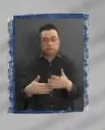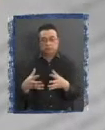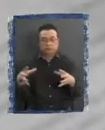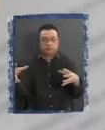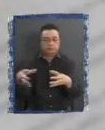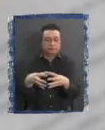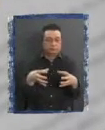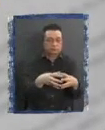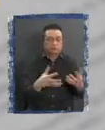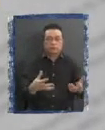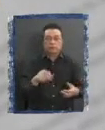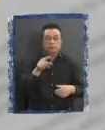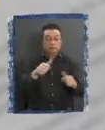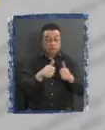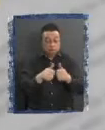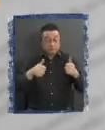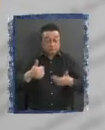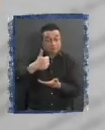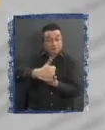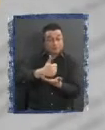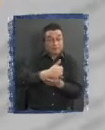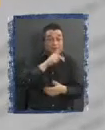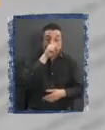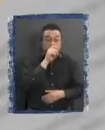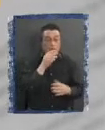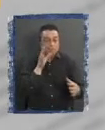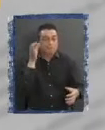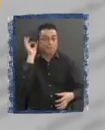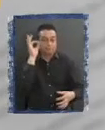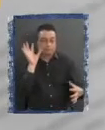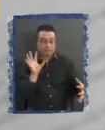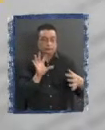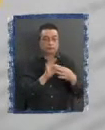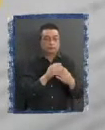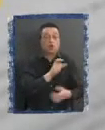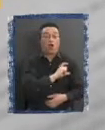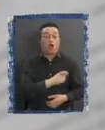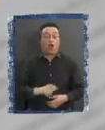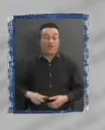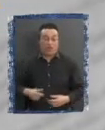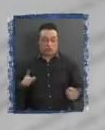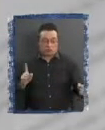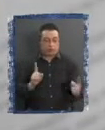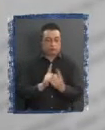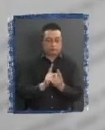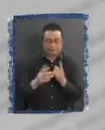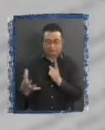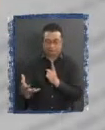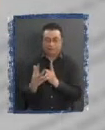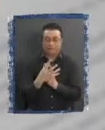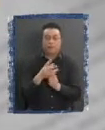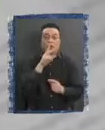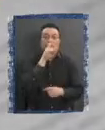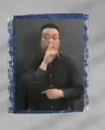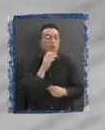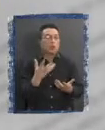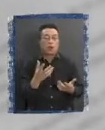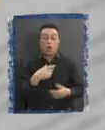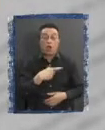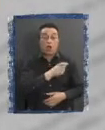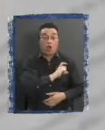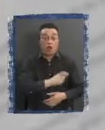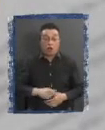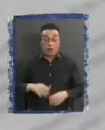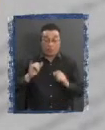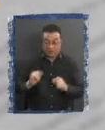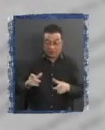Pero entiendo Que el consejo de alcaldes Va a ser Con quien se va a reunir Por ejemplo El gobernador Es como El gobernador Tiene que escuchar